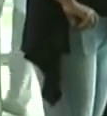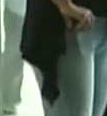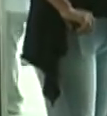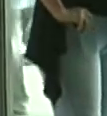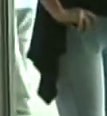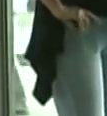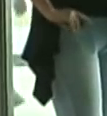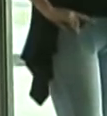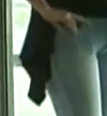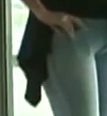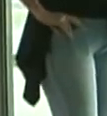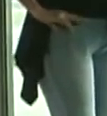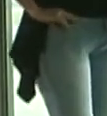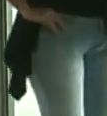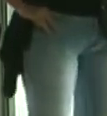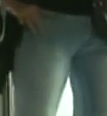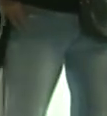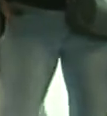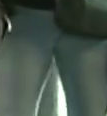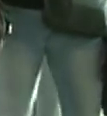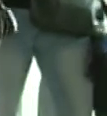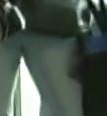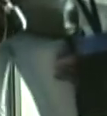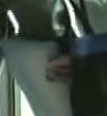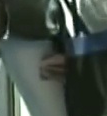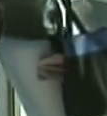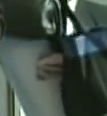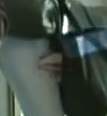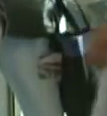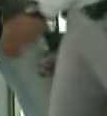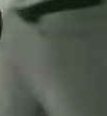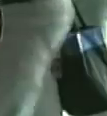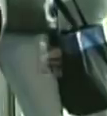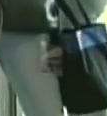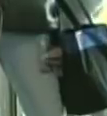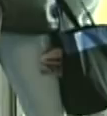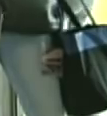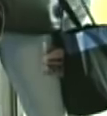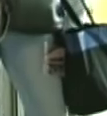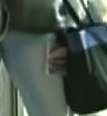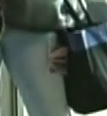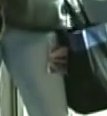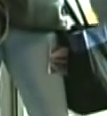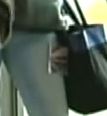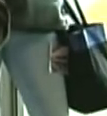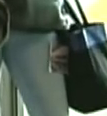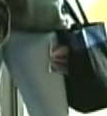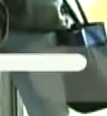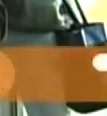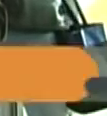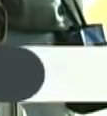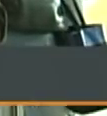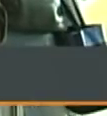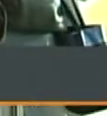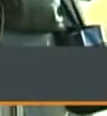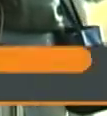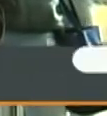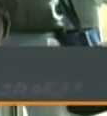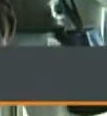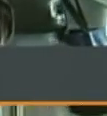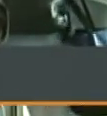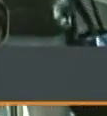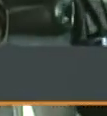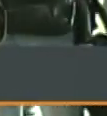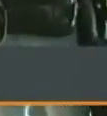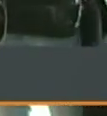que es un delito que algunas organizaciones políticas o personas desalienten a los votantes a ejercer su derecho al sufragio